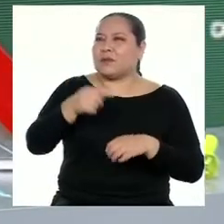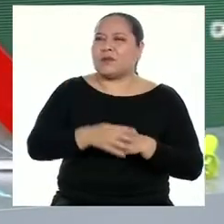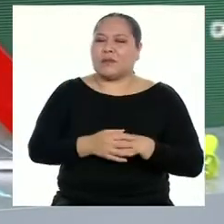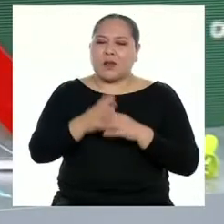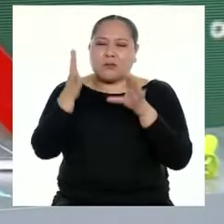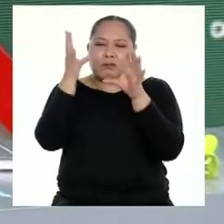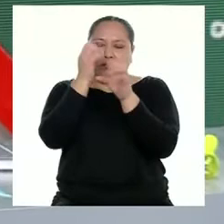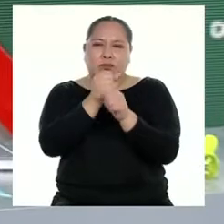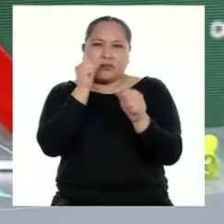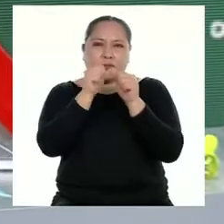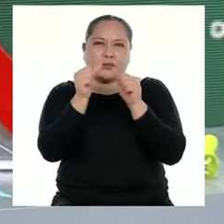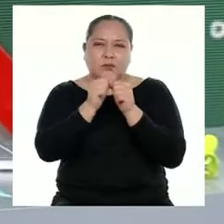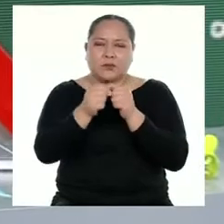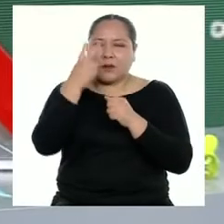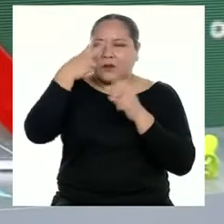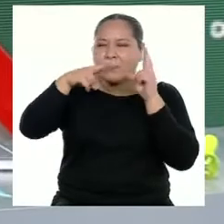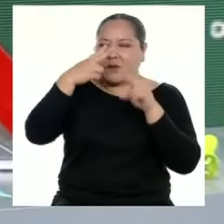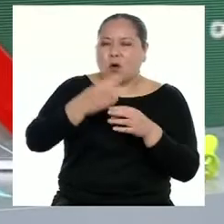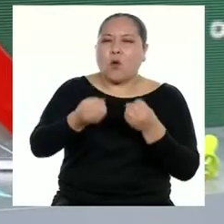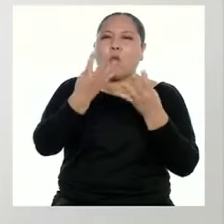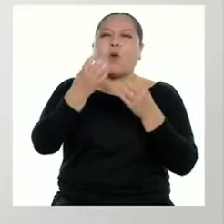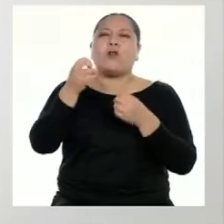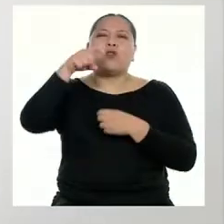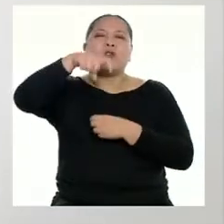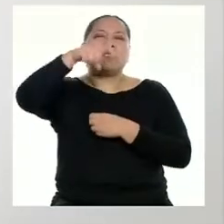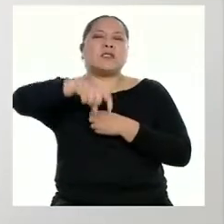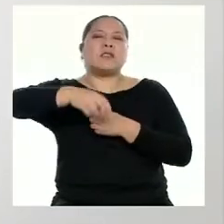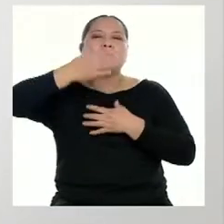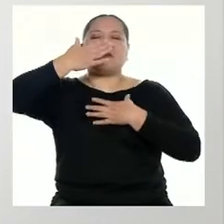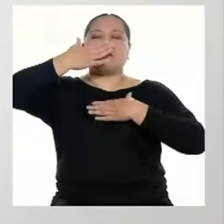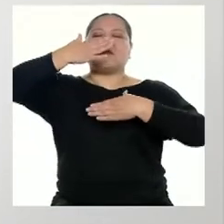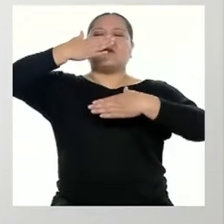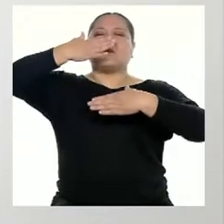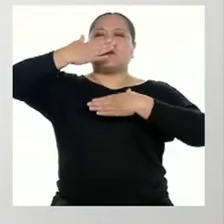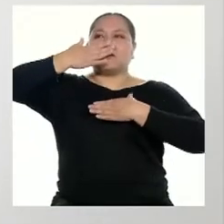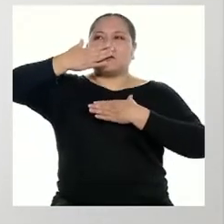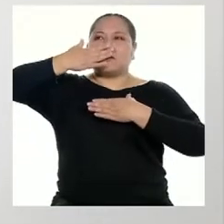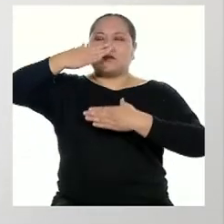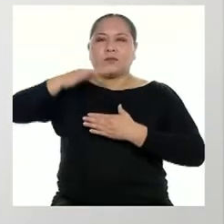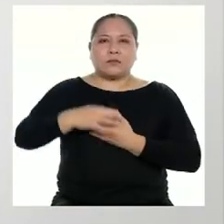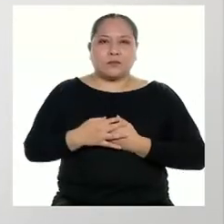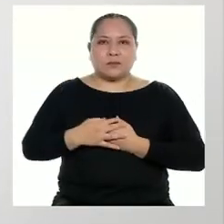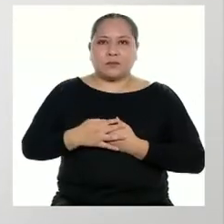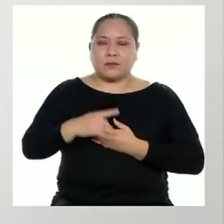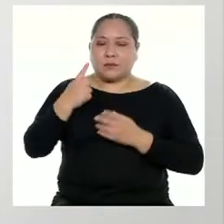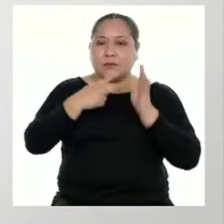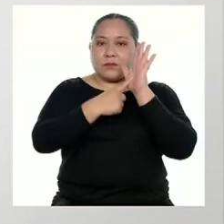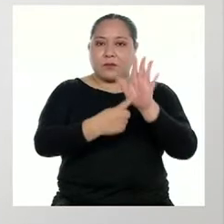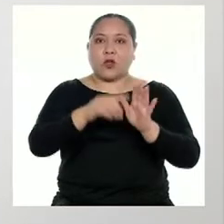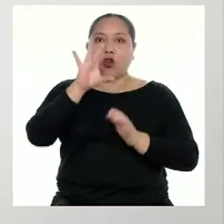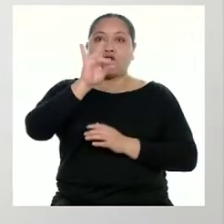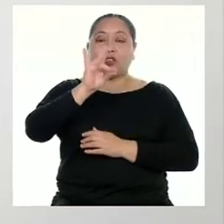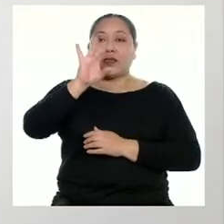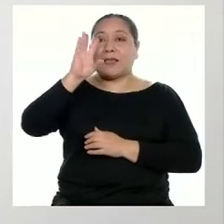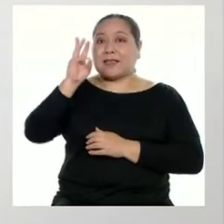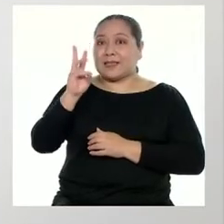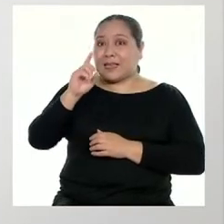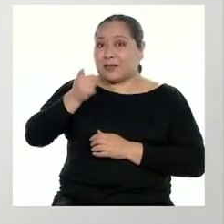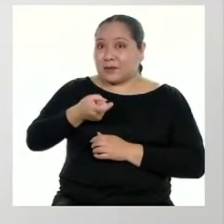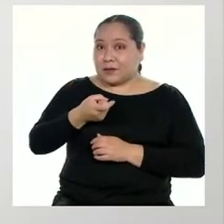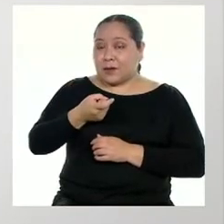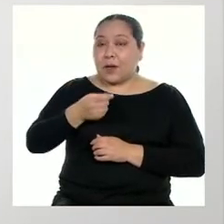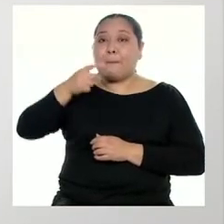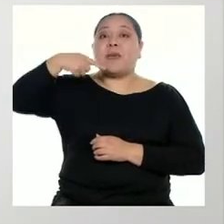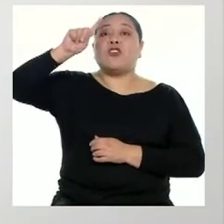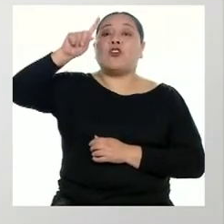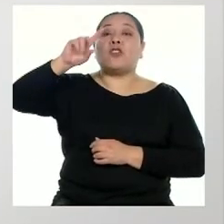las cifras y calcular la demanda de oxígeno? Expresemos la cantidad 86.400.000 litros de oxígeno